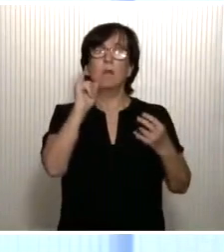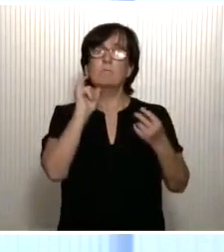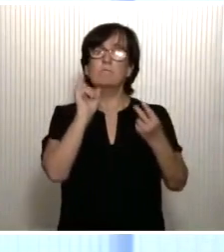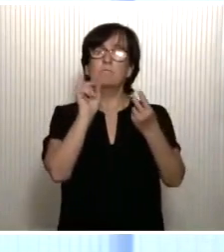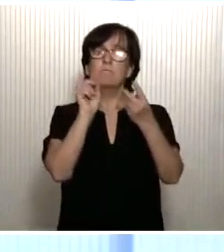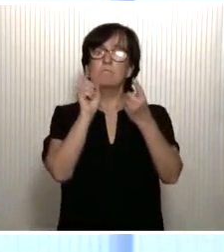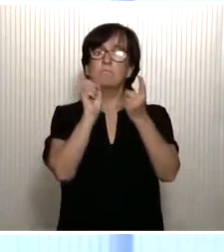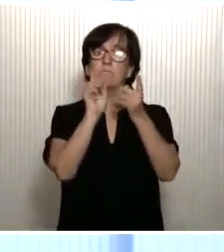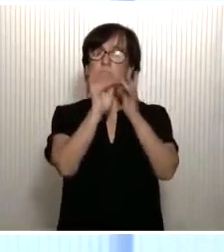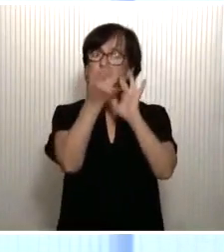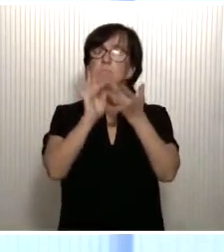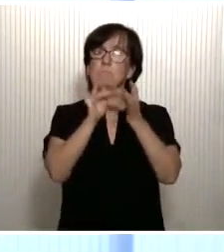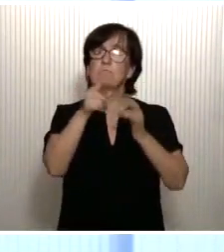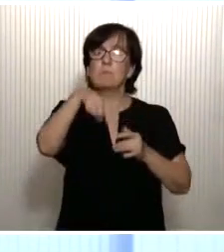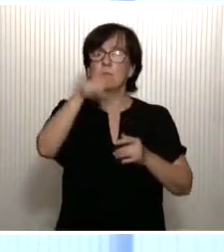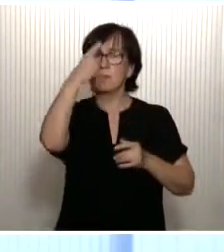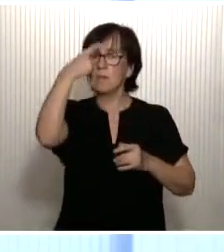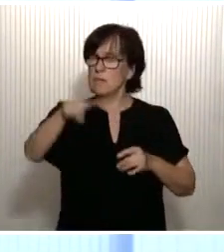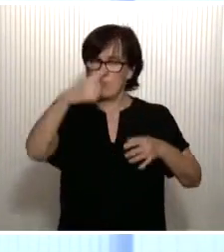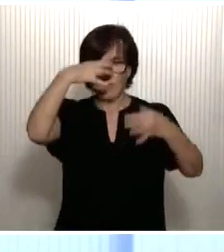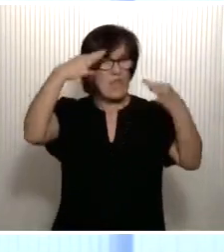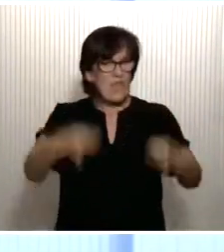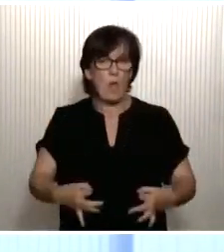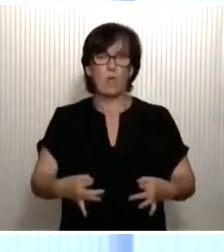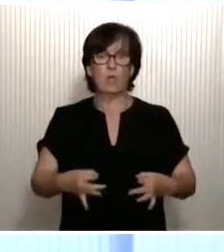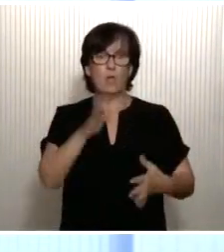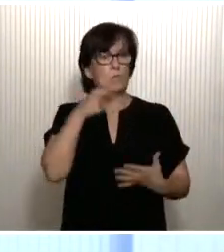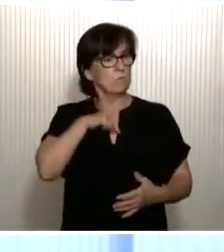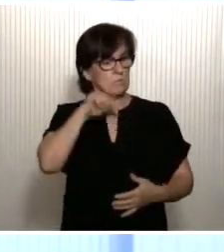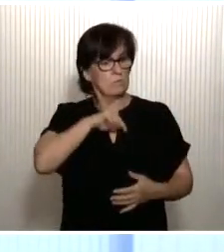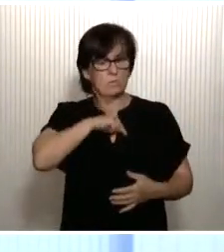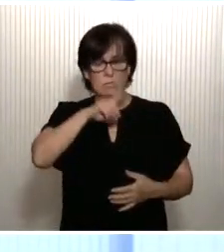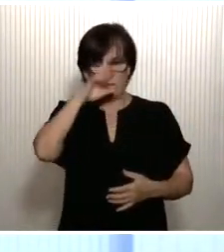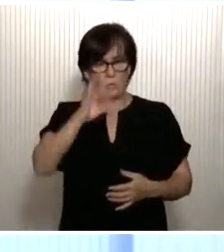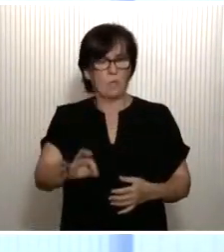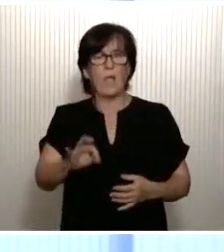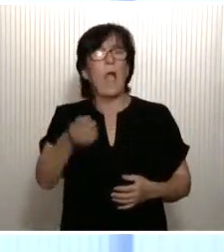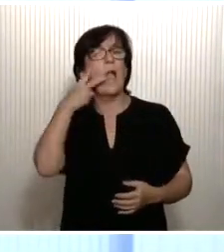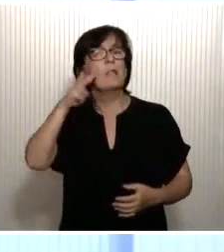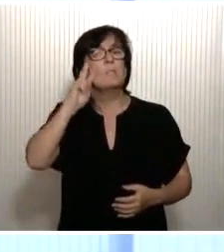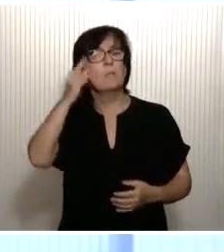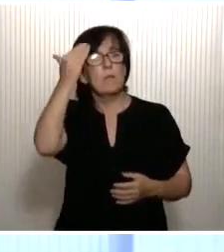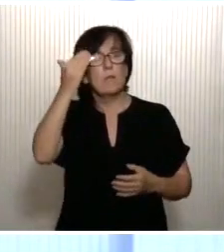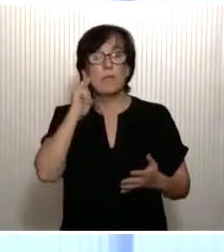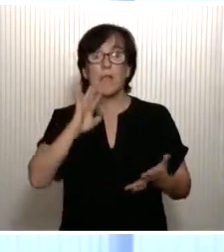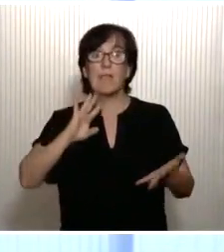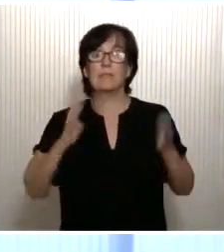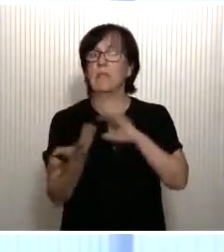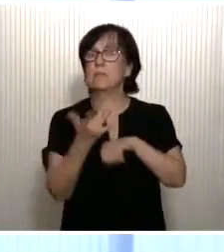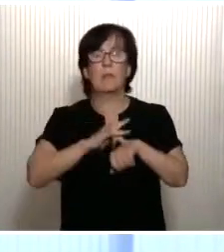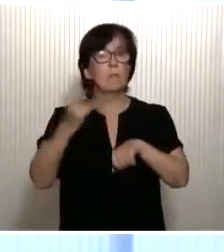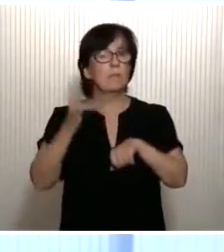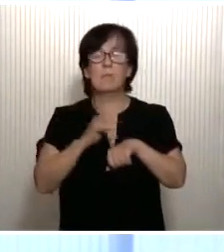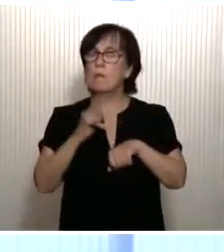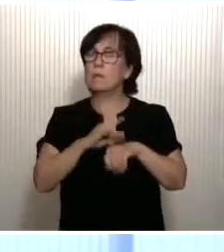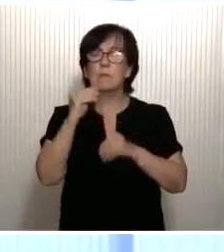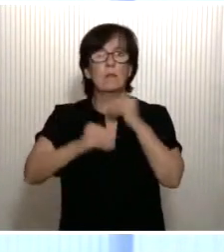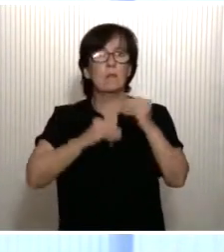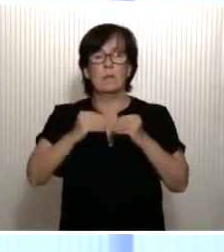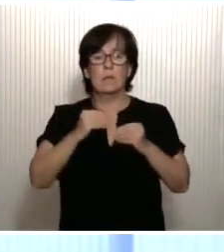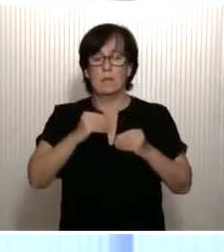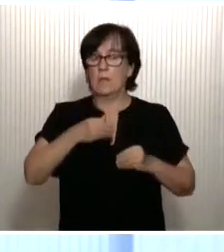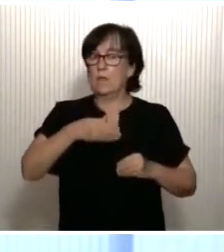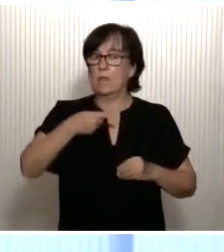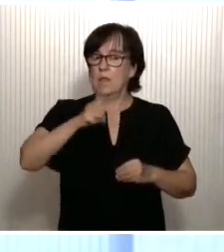ahora sabemos con certeza, con la certeza que proporciona la experiencia, que esta transición digital la tenemos que acelerar durante los